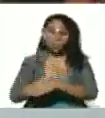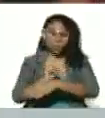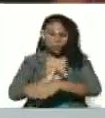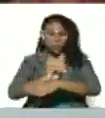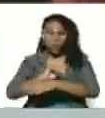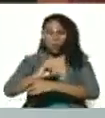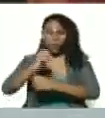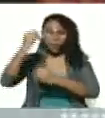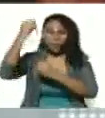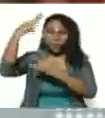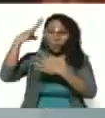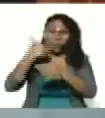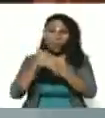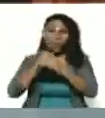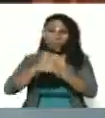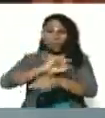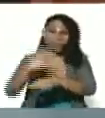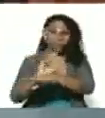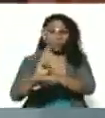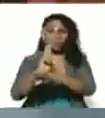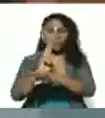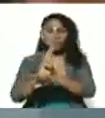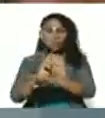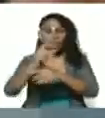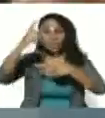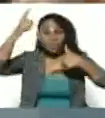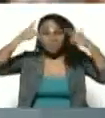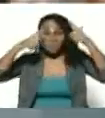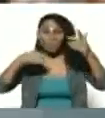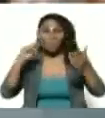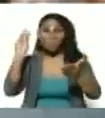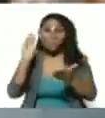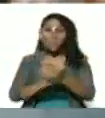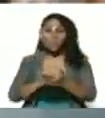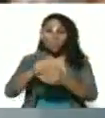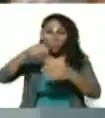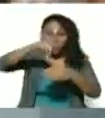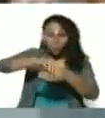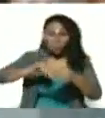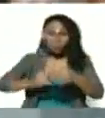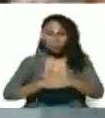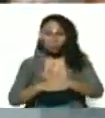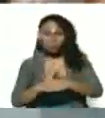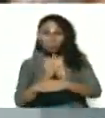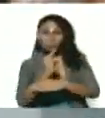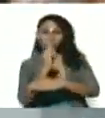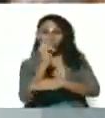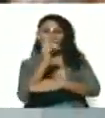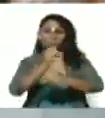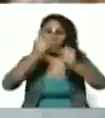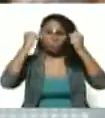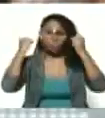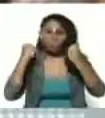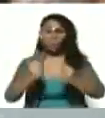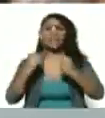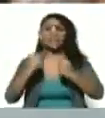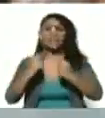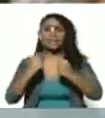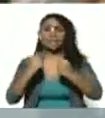rayo de luz. Chávez lo que sembró, retoñó fuerte, firme,